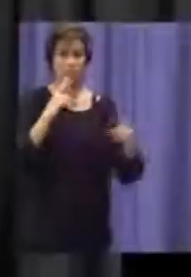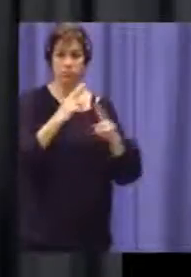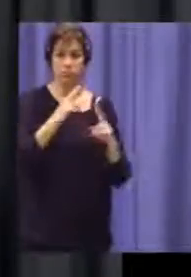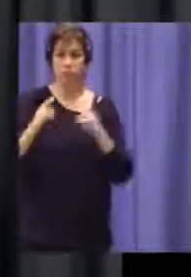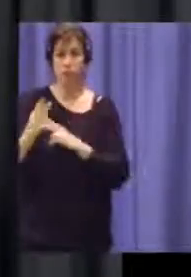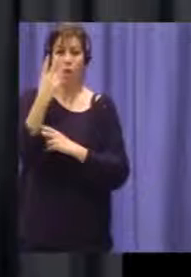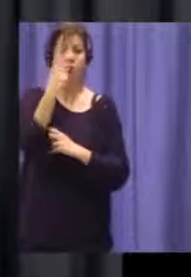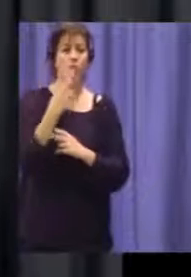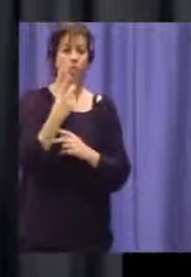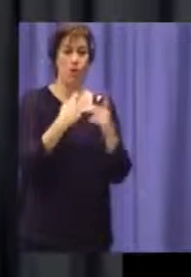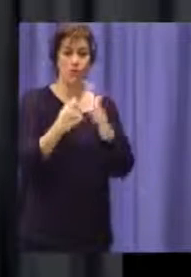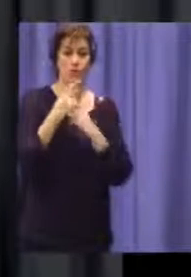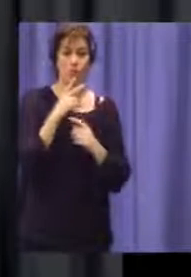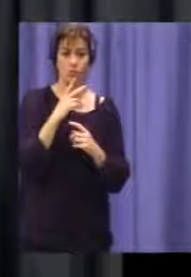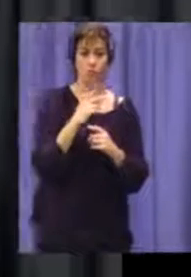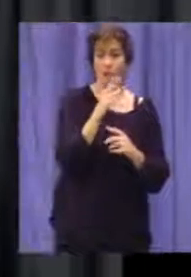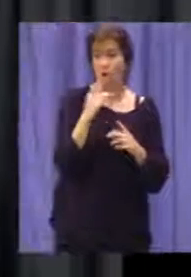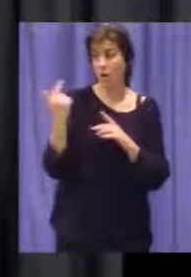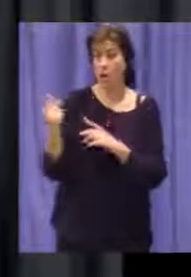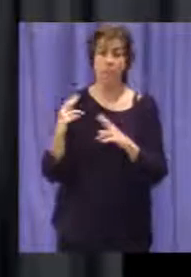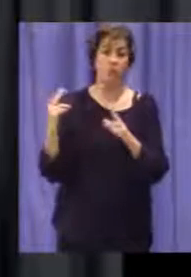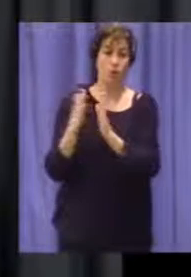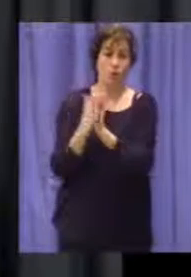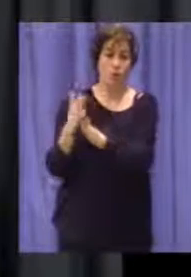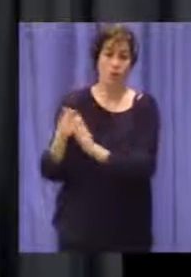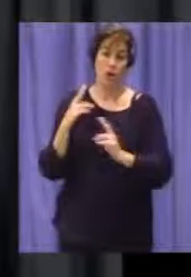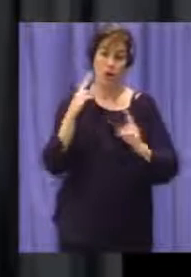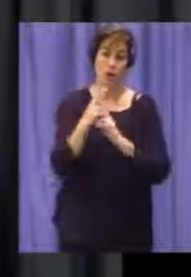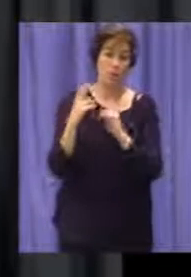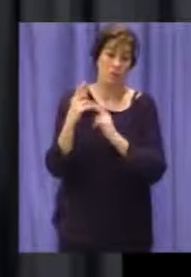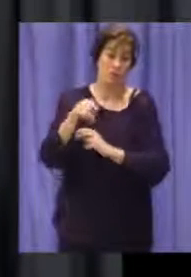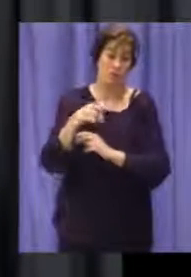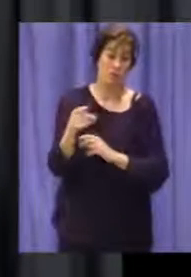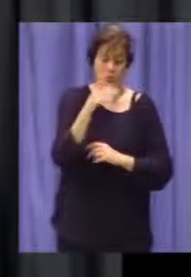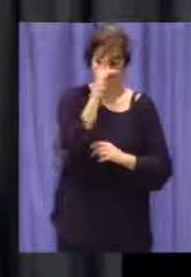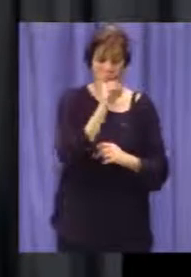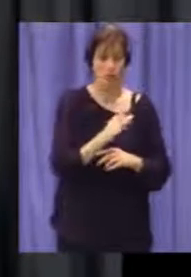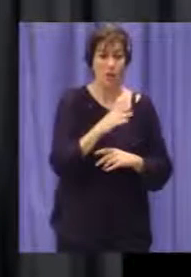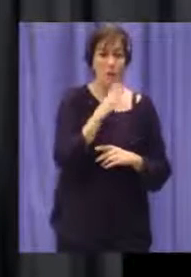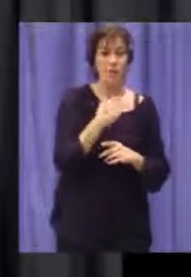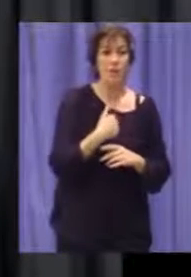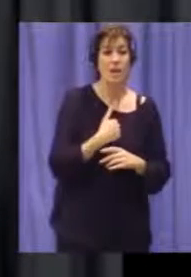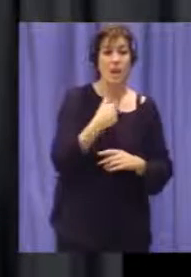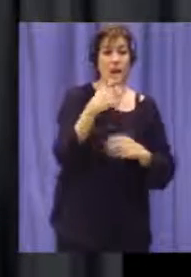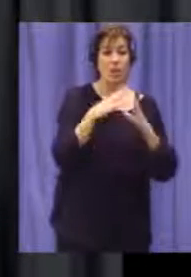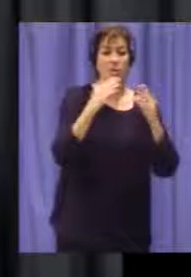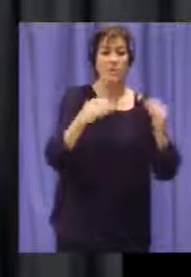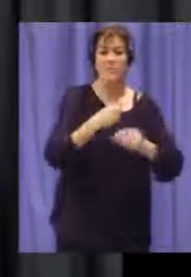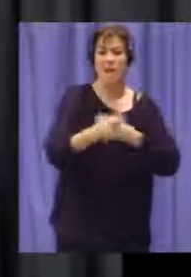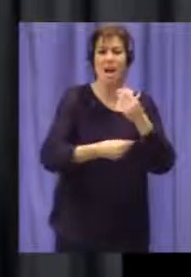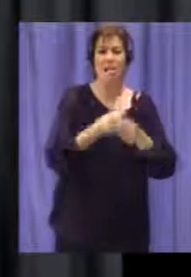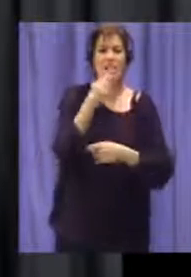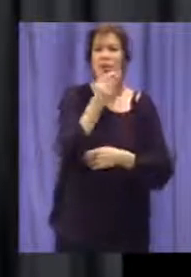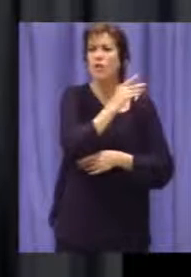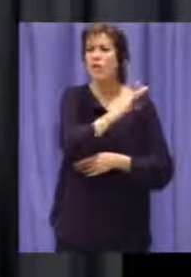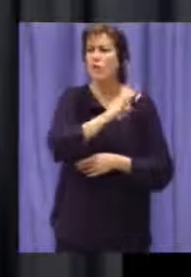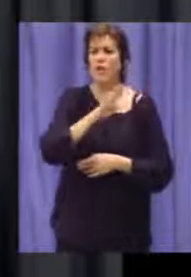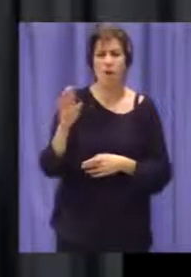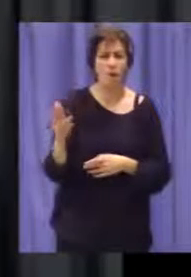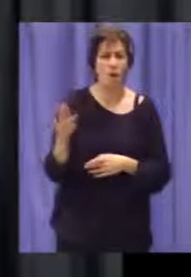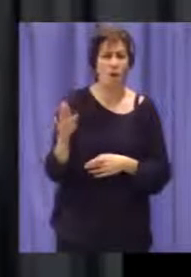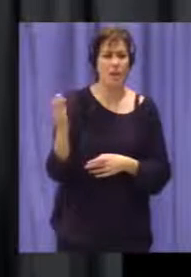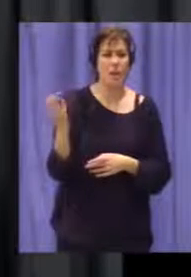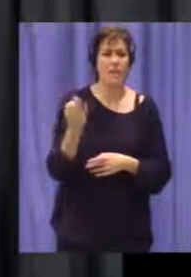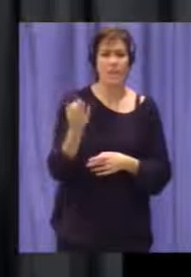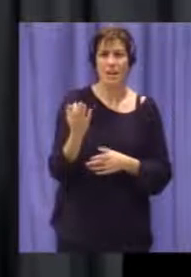...la mesa, que ellos la responderán o no, que qué puede hacer lo mejor de la universidad, lo mejor de la universidad,